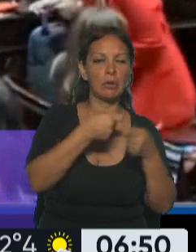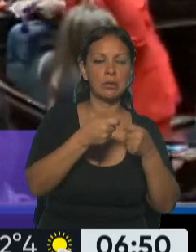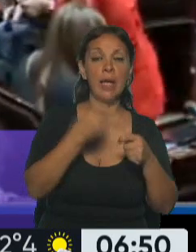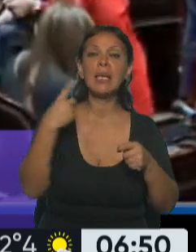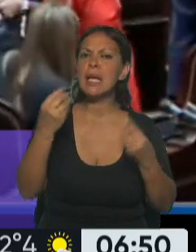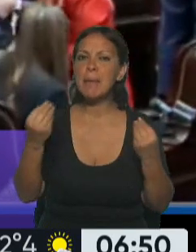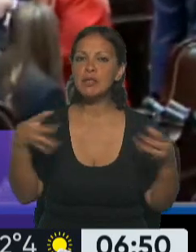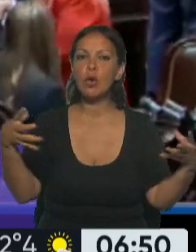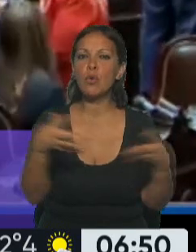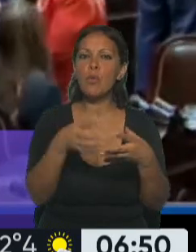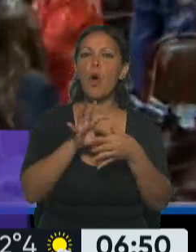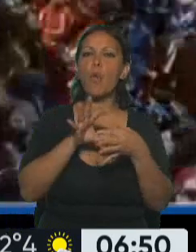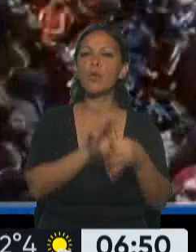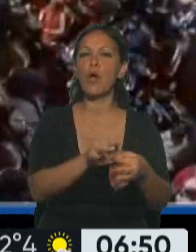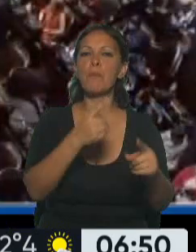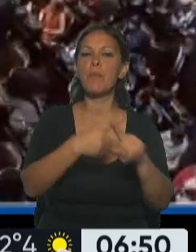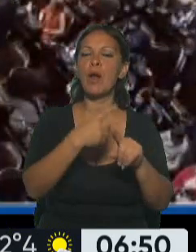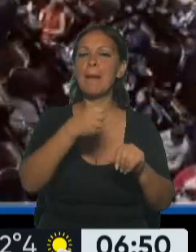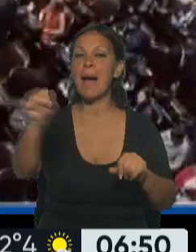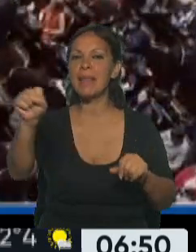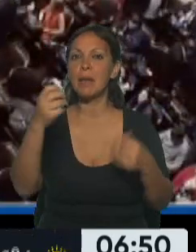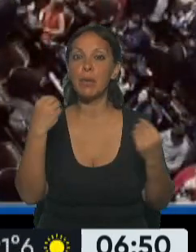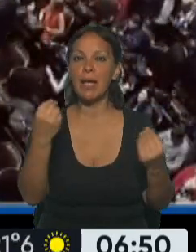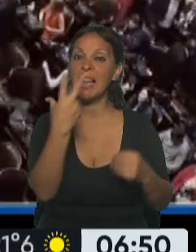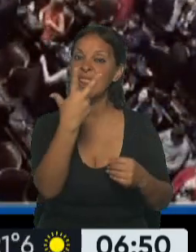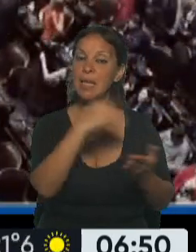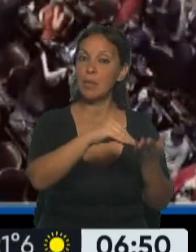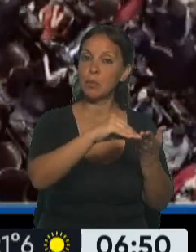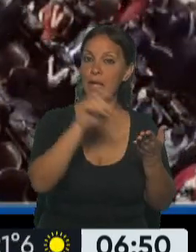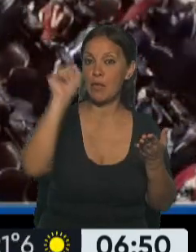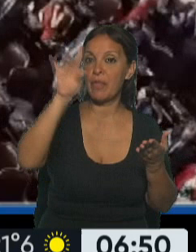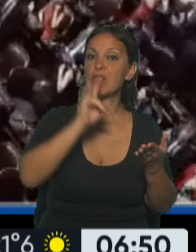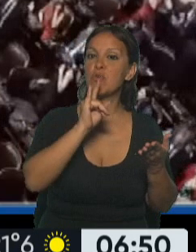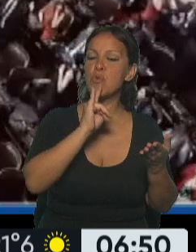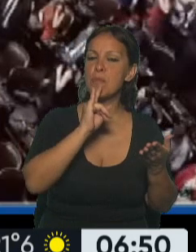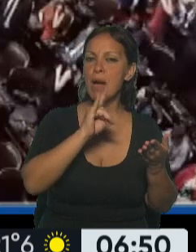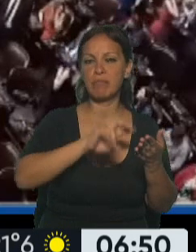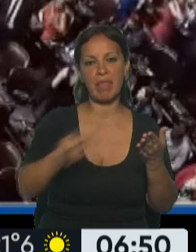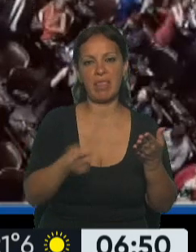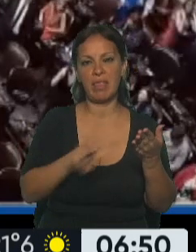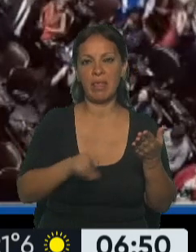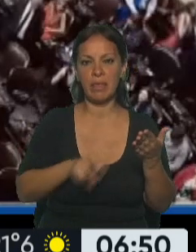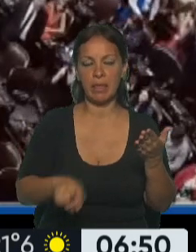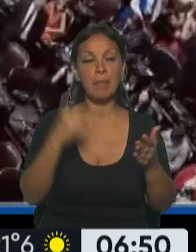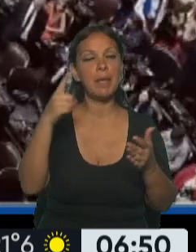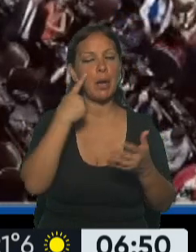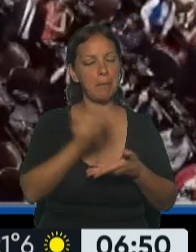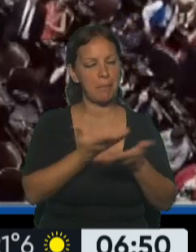bloque porque tres diputados de Tucumán abandonaron el bloque, pero antes compartimos lo que fue la respuesta de